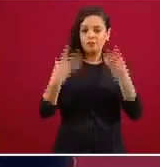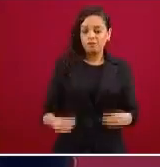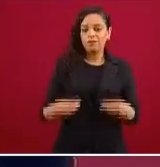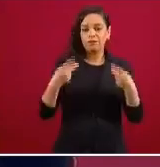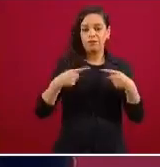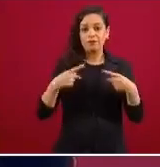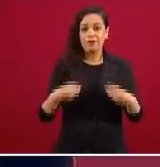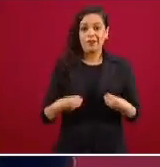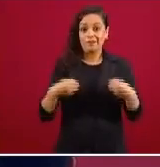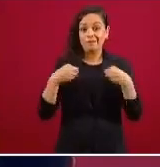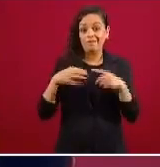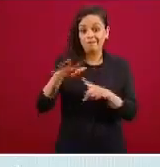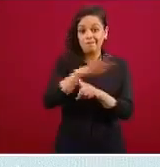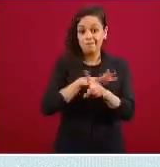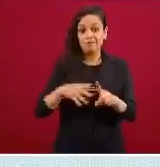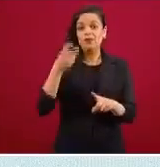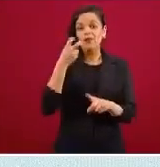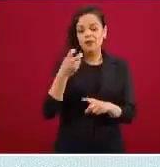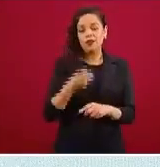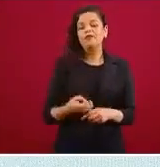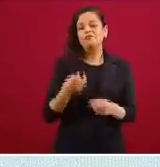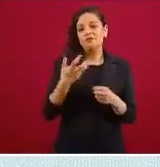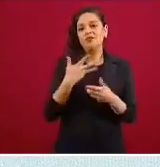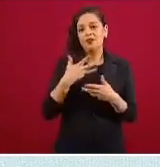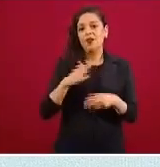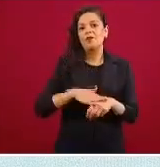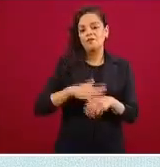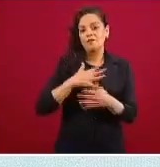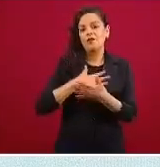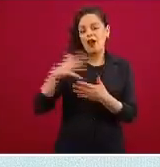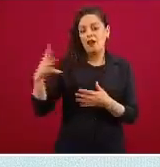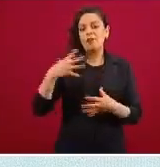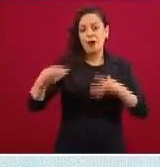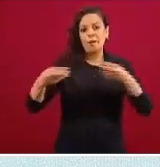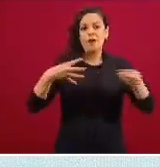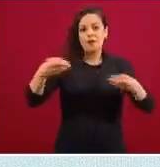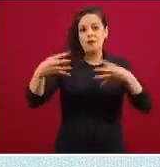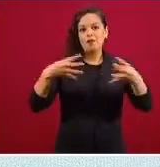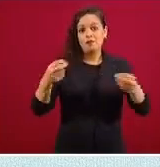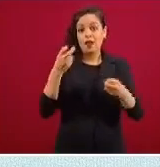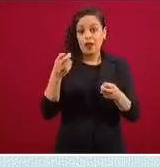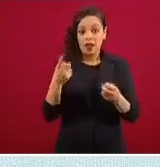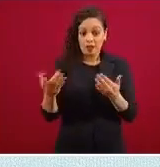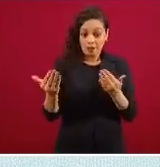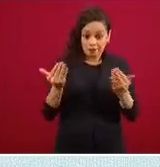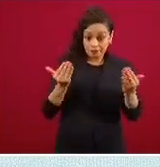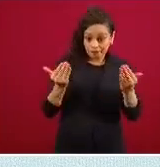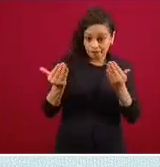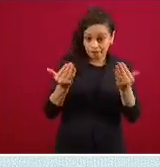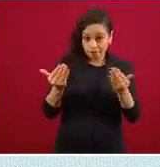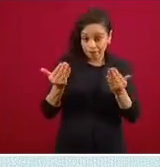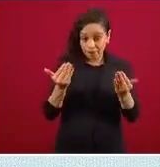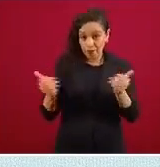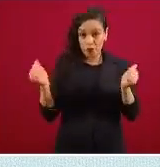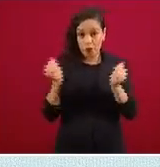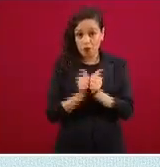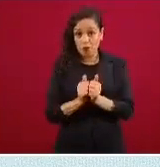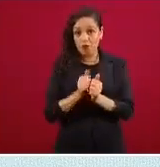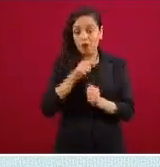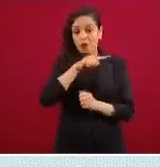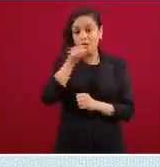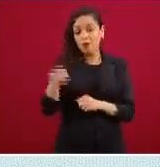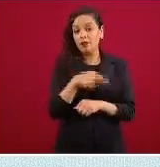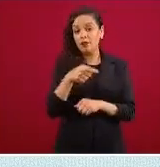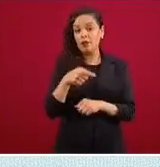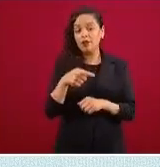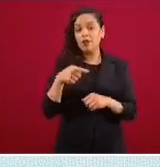esperable que tengan la mayor cantidad de casos. No se pueden comparar la cantidad de casos en esta región tan poblada con la cantidad de casos que se